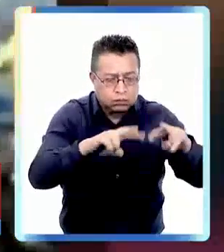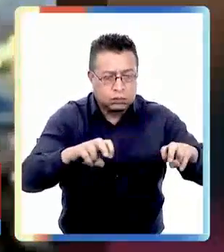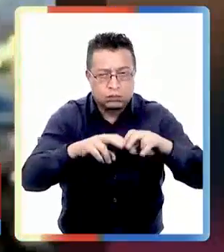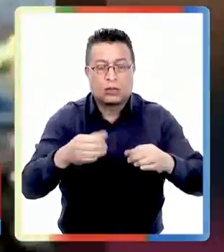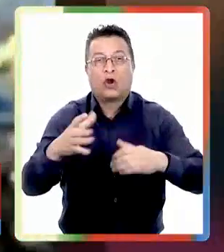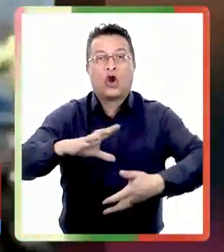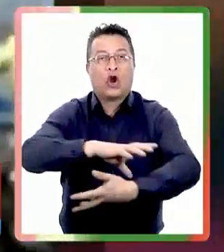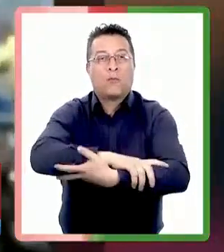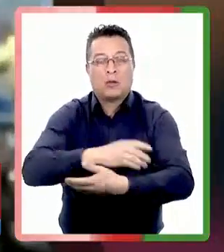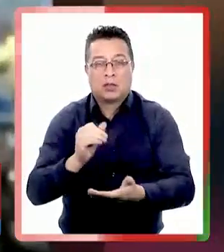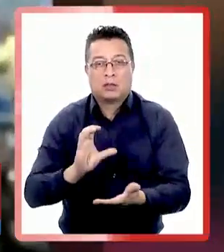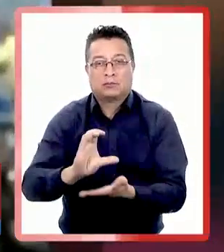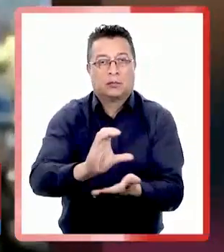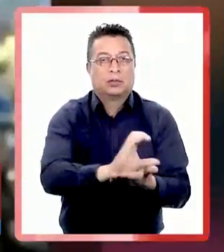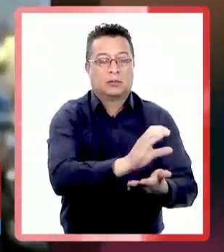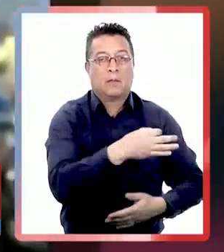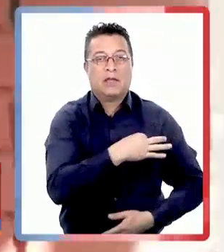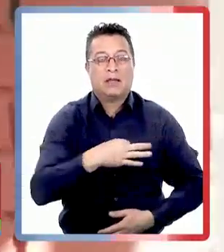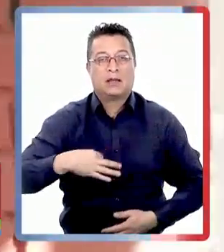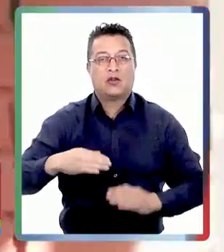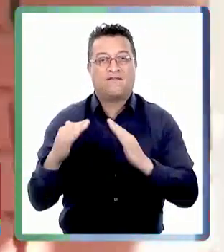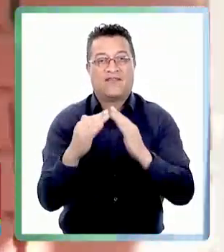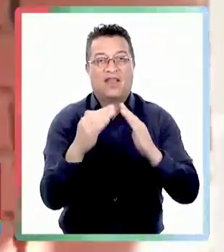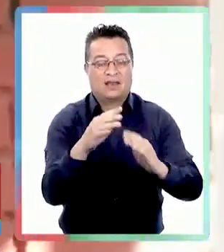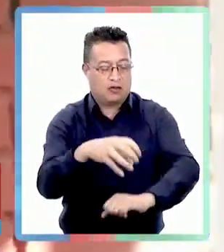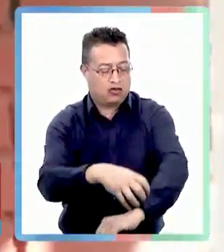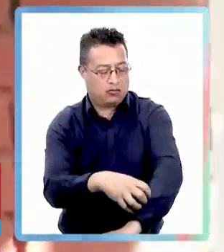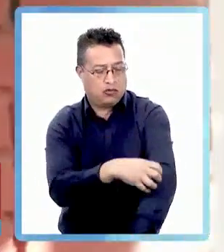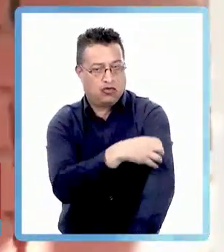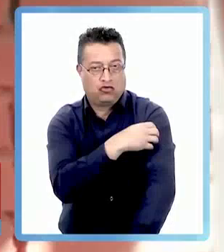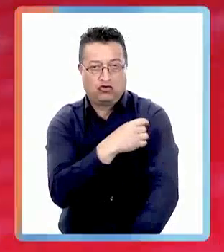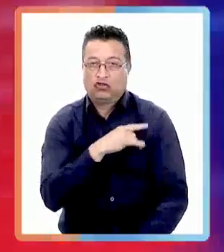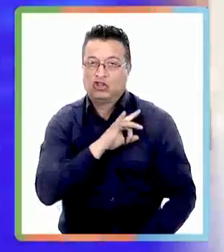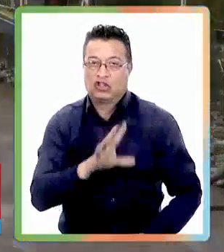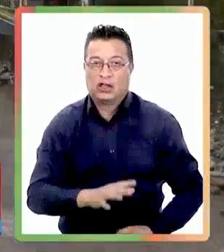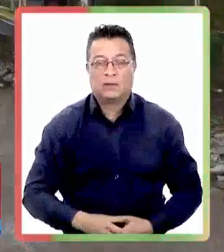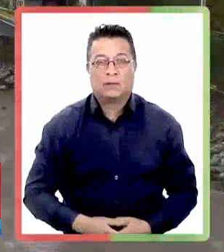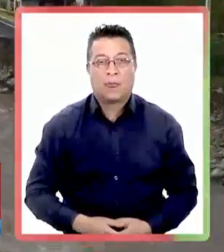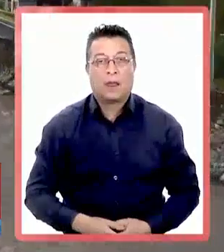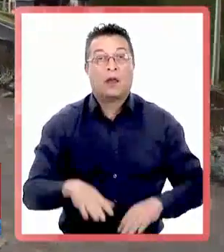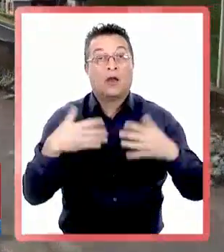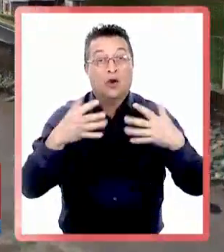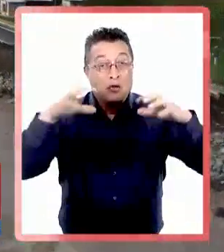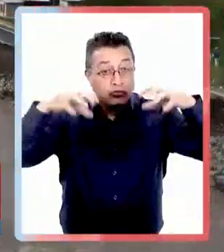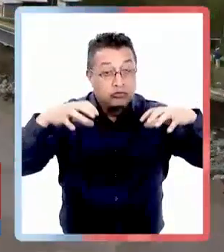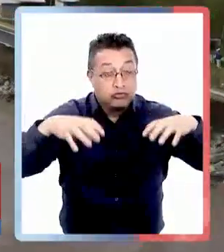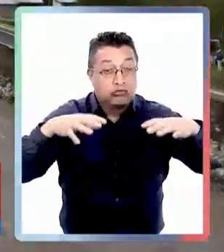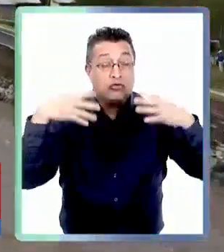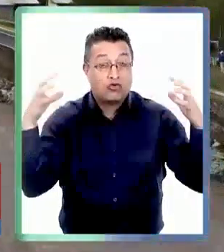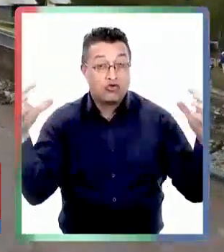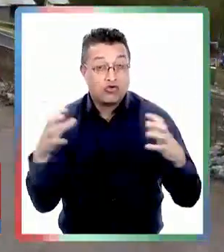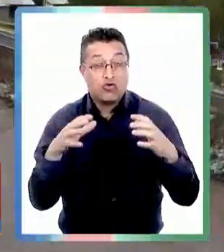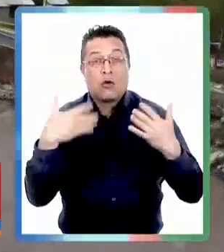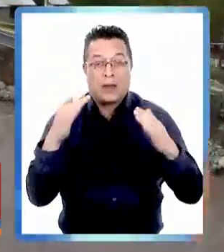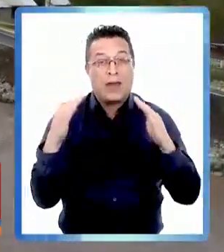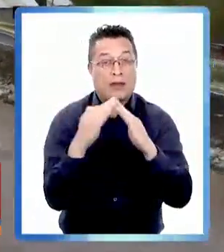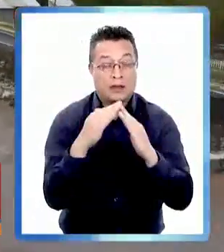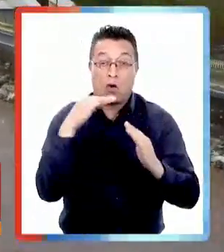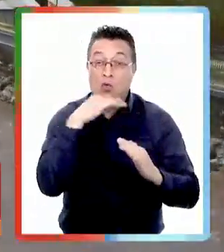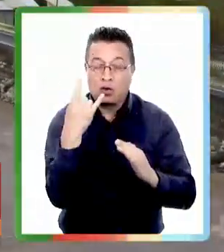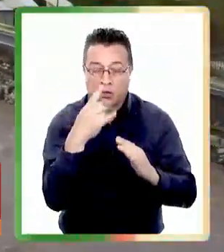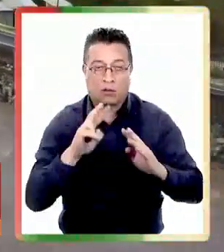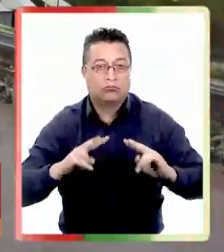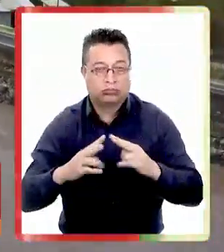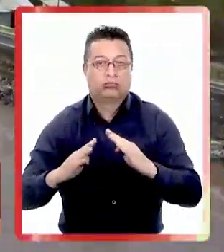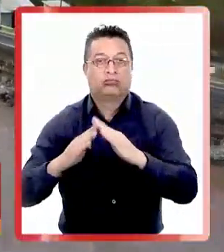convenios de entrega de recursos del Ministerio de Vivienda en cada región del país. Después de las fuertes lluvias, las viviendas de emergencia se van a